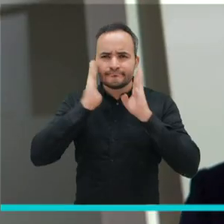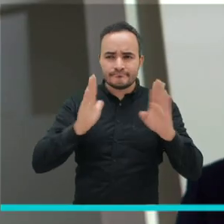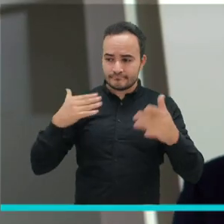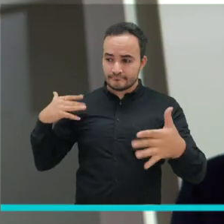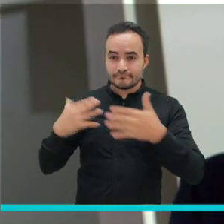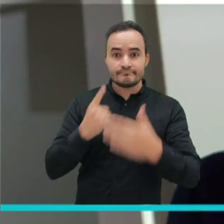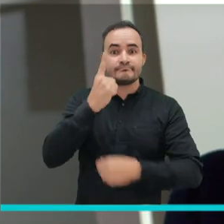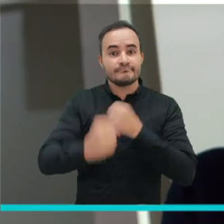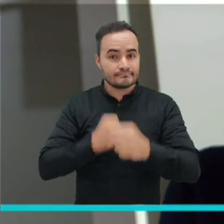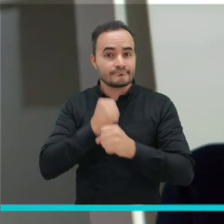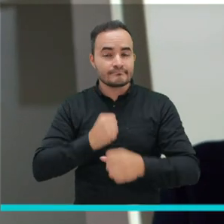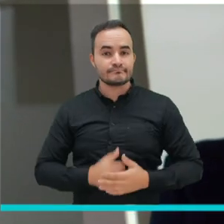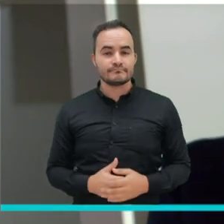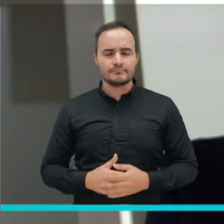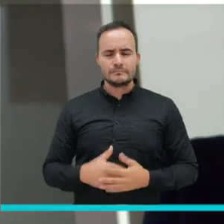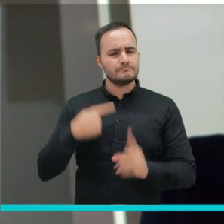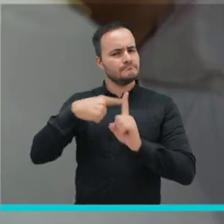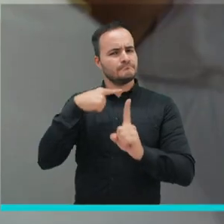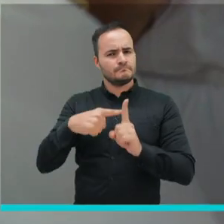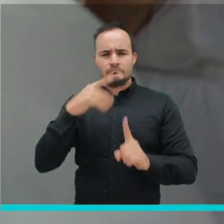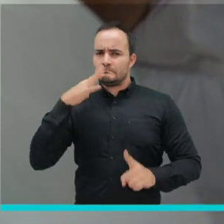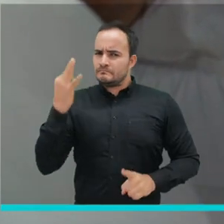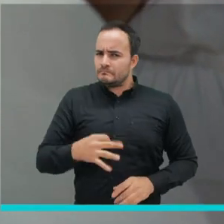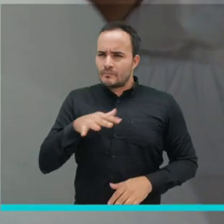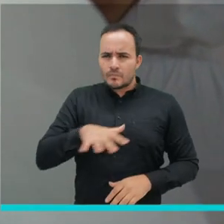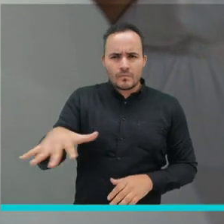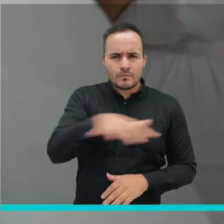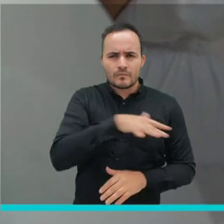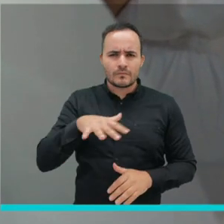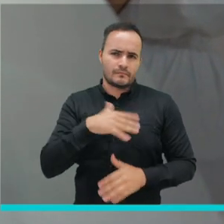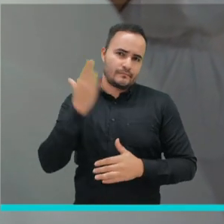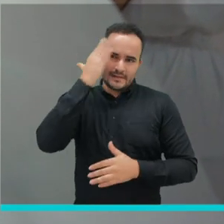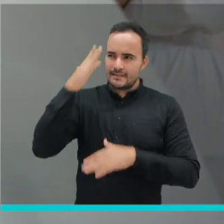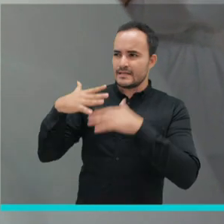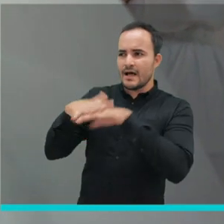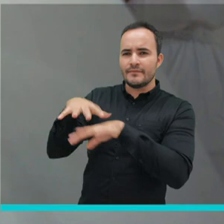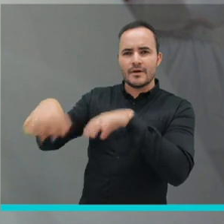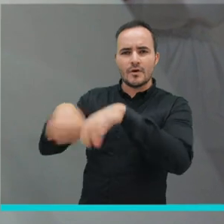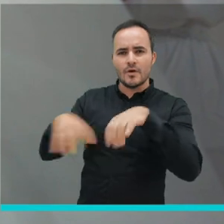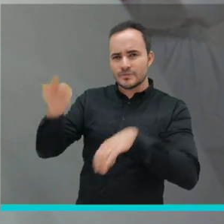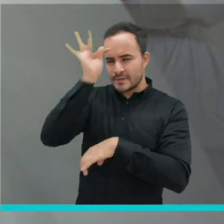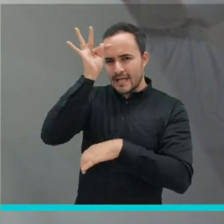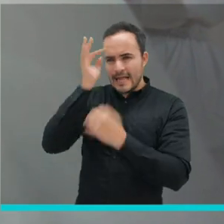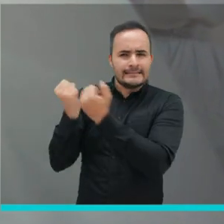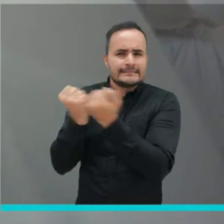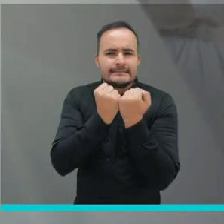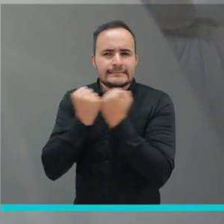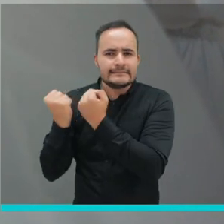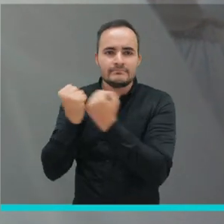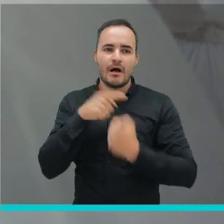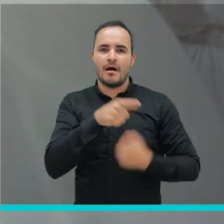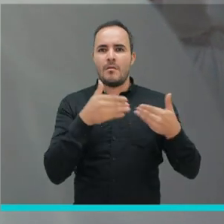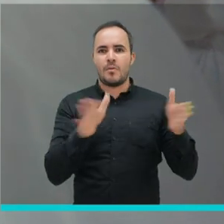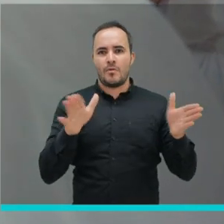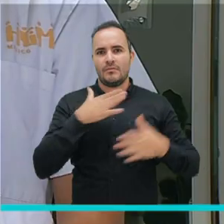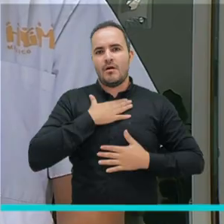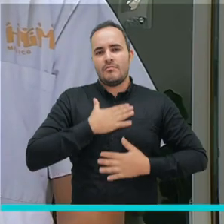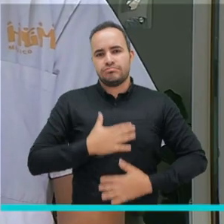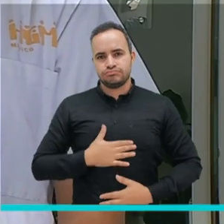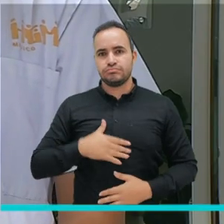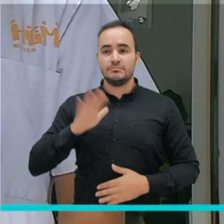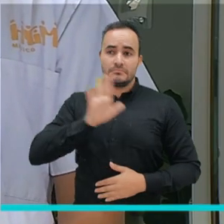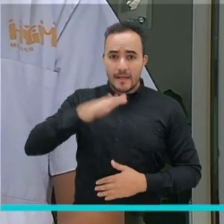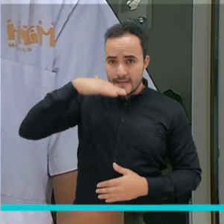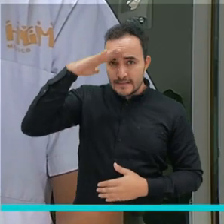este año, el aporte sin duda enorme a descongestionar la red hospitalaria de la ciudad de Medellín, del departamento de